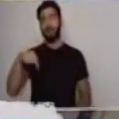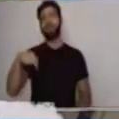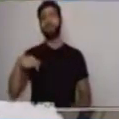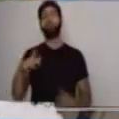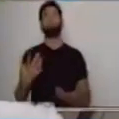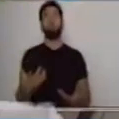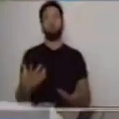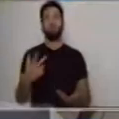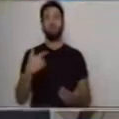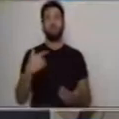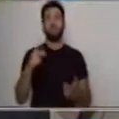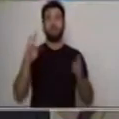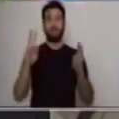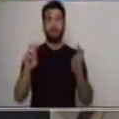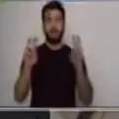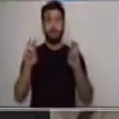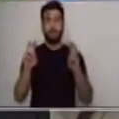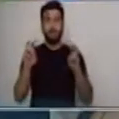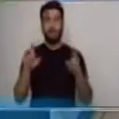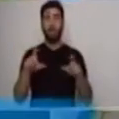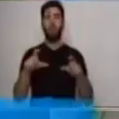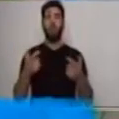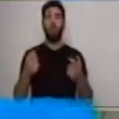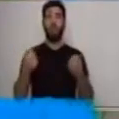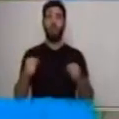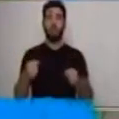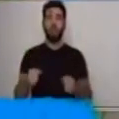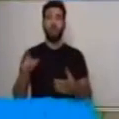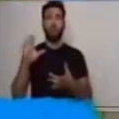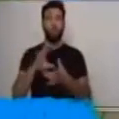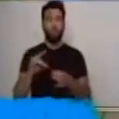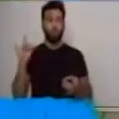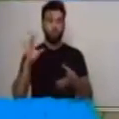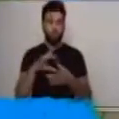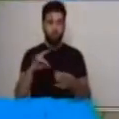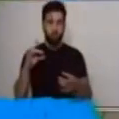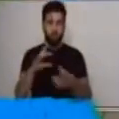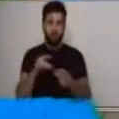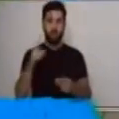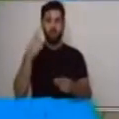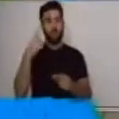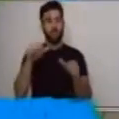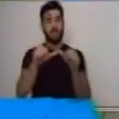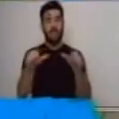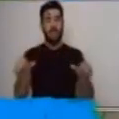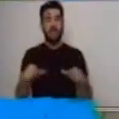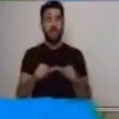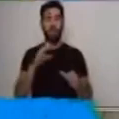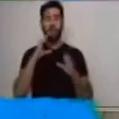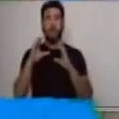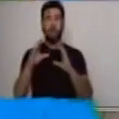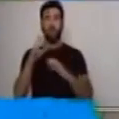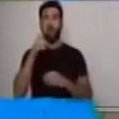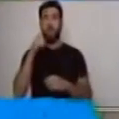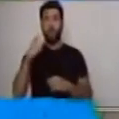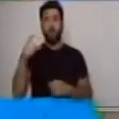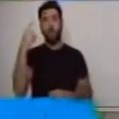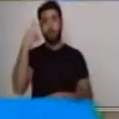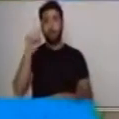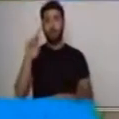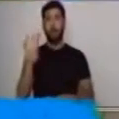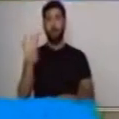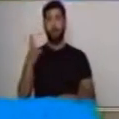desarrollaré el tema Cómo hacer una narración del área de Comunicación y Lenguaje de Cuarto Primaria.